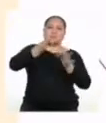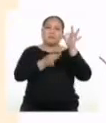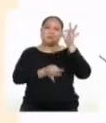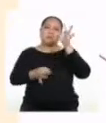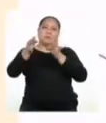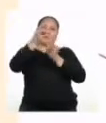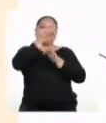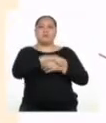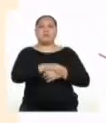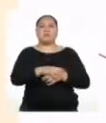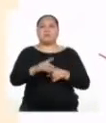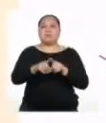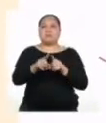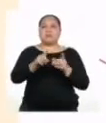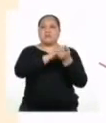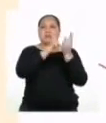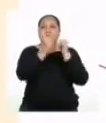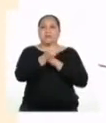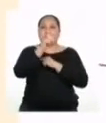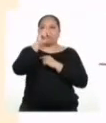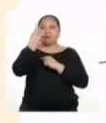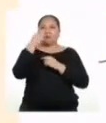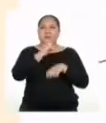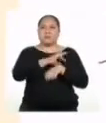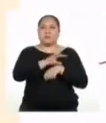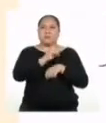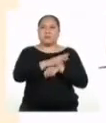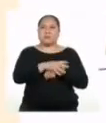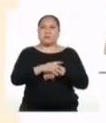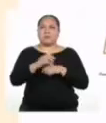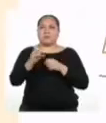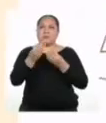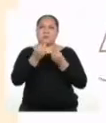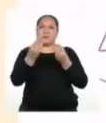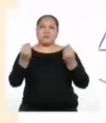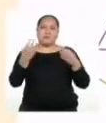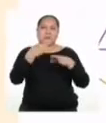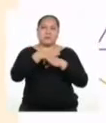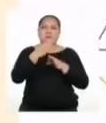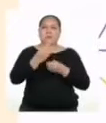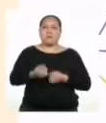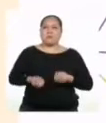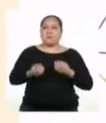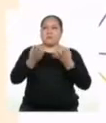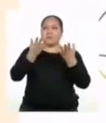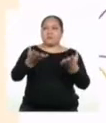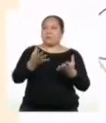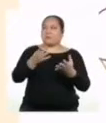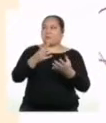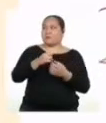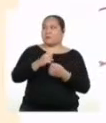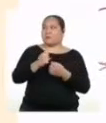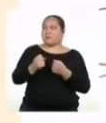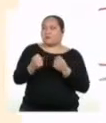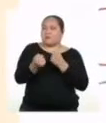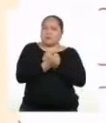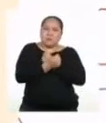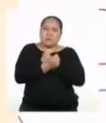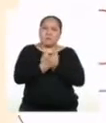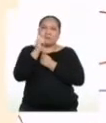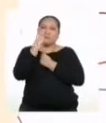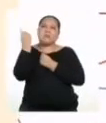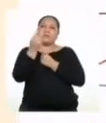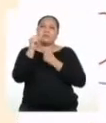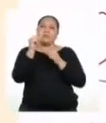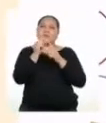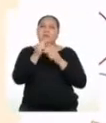También le he hecho un cambio a la primera sugerencia, porque hay varias formas de expresar afecto, que no son solo las palabras. Tal vez